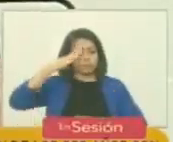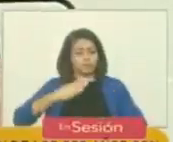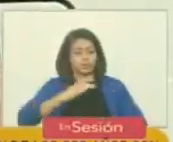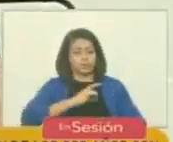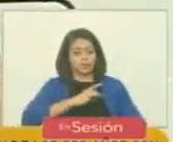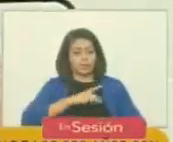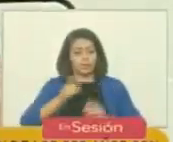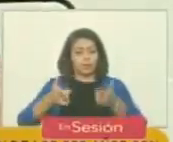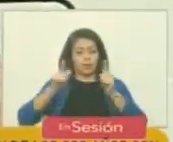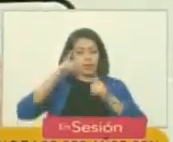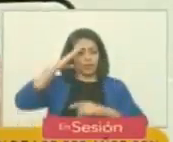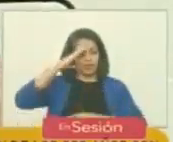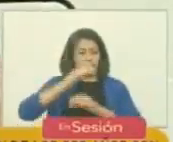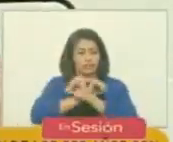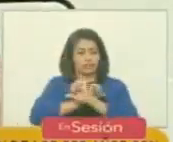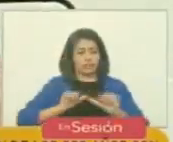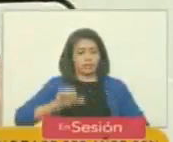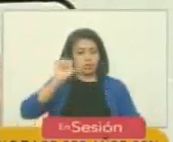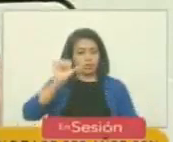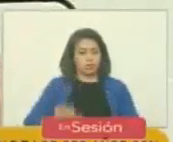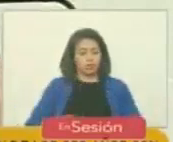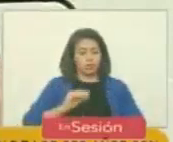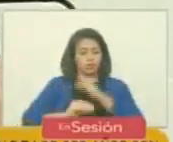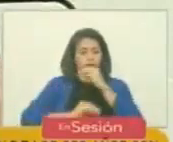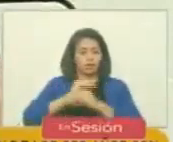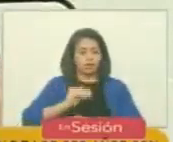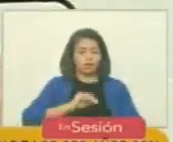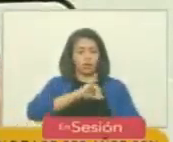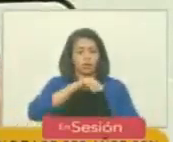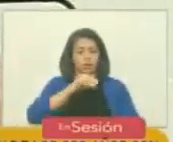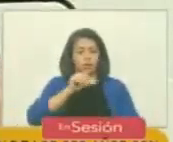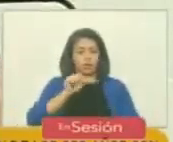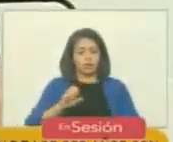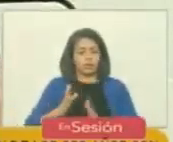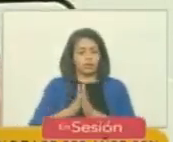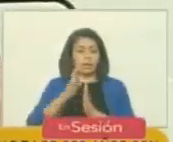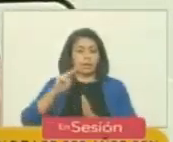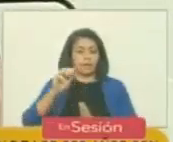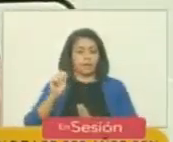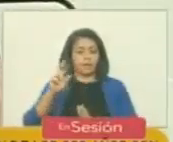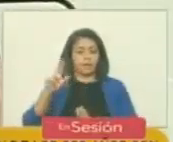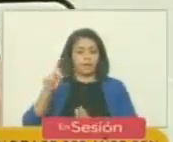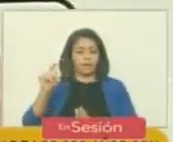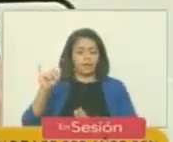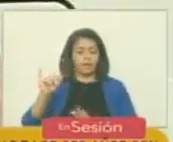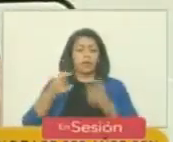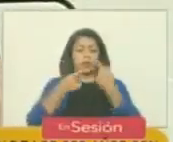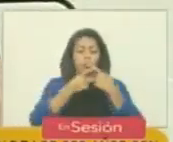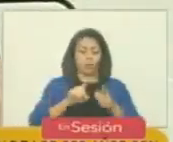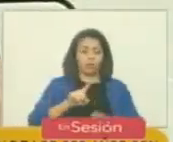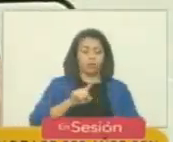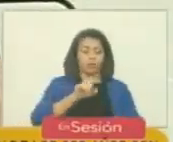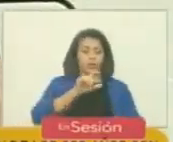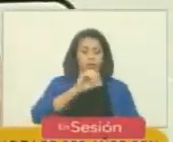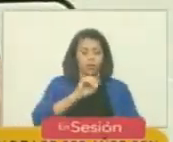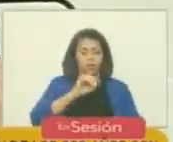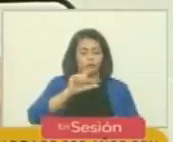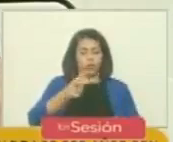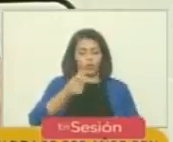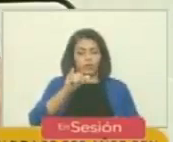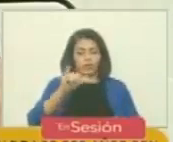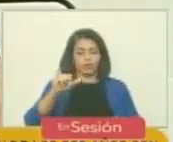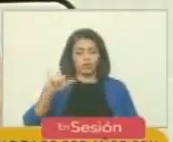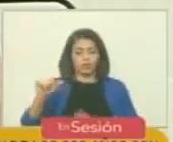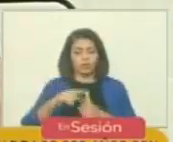que el ejército del sur comandado por José de San Martín y Bernardo Higgins navegue a través del